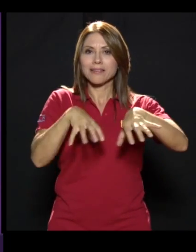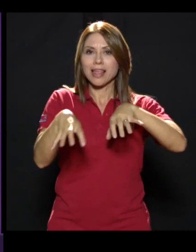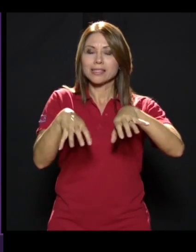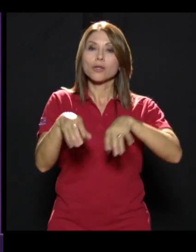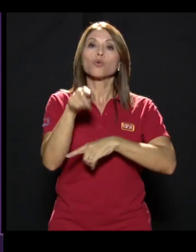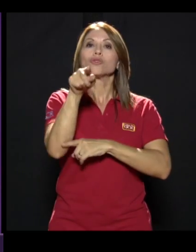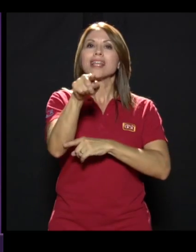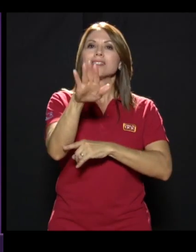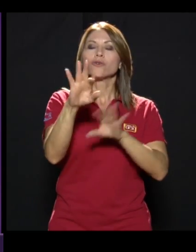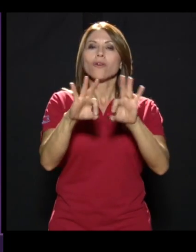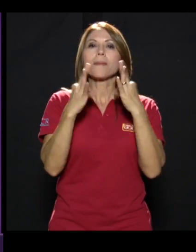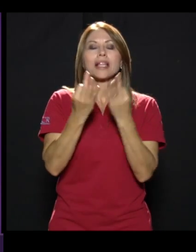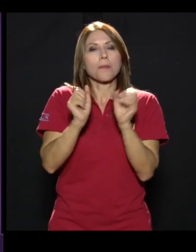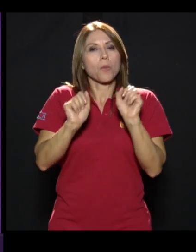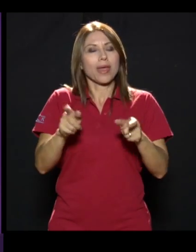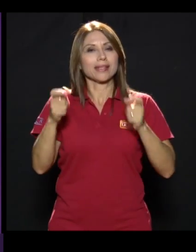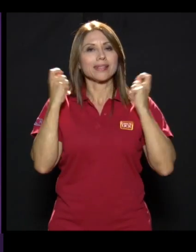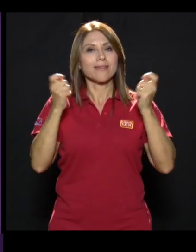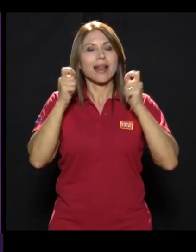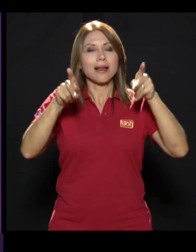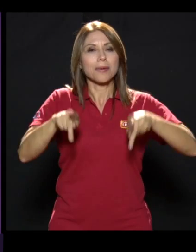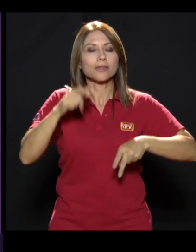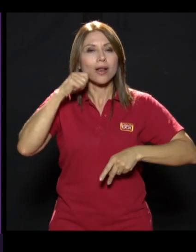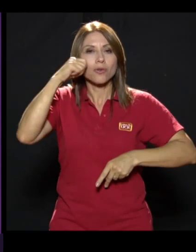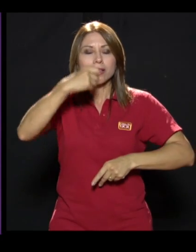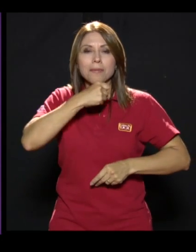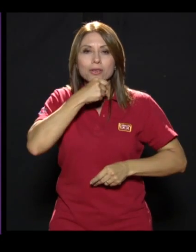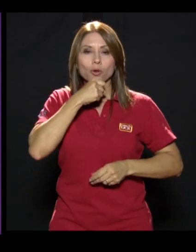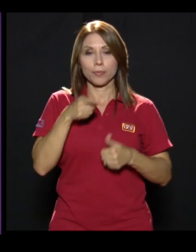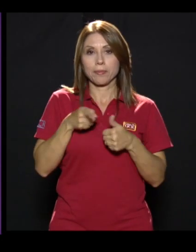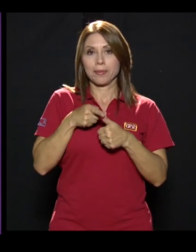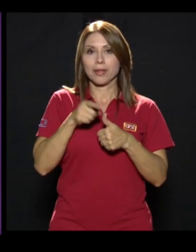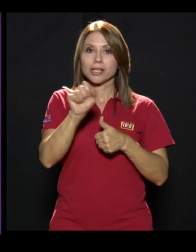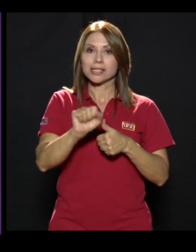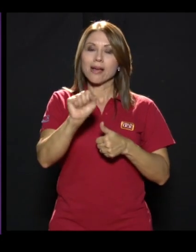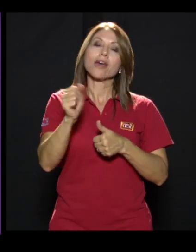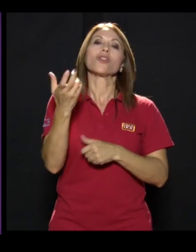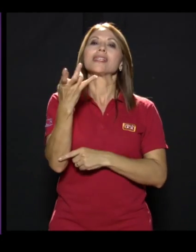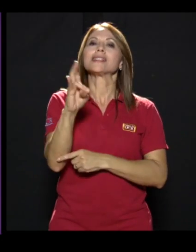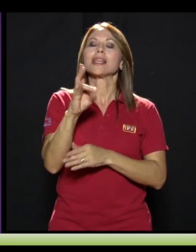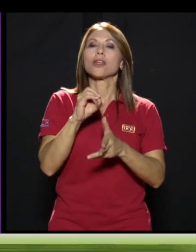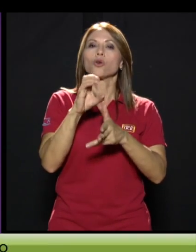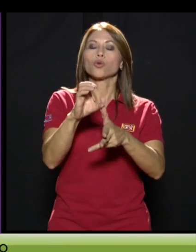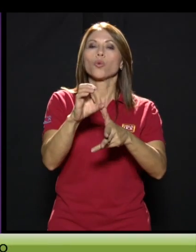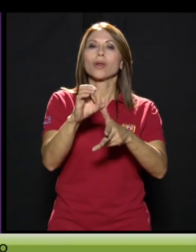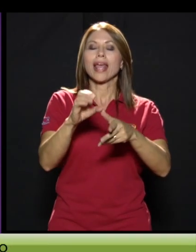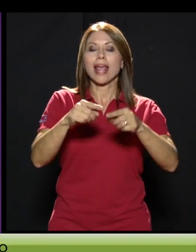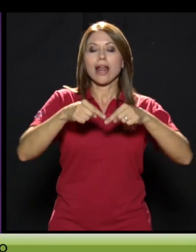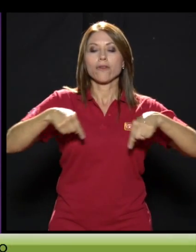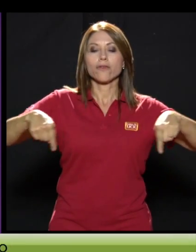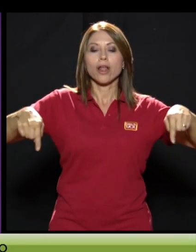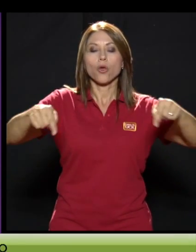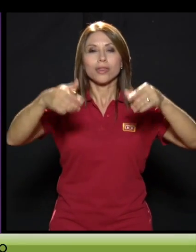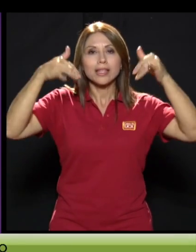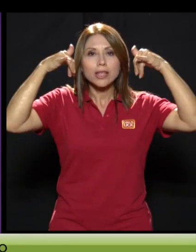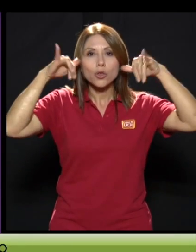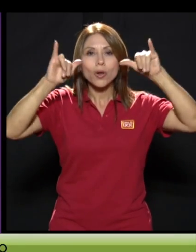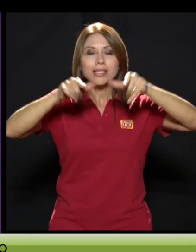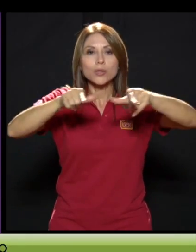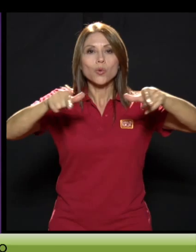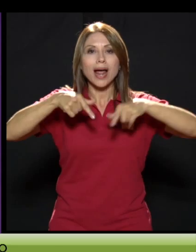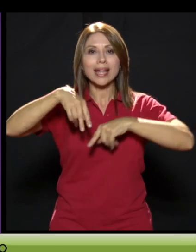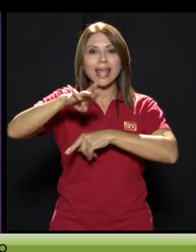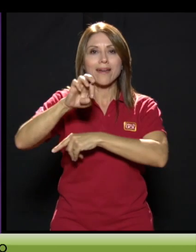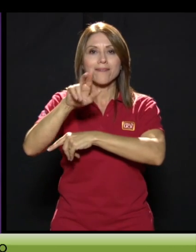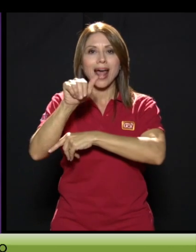puedan salir a celebrar la adultez mayor. En primer lugar, el sábado 17 de octubre, el Redondel de Toros de Quebrada Ganado, será la